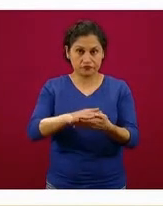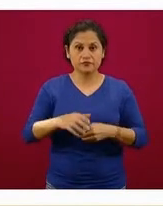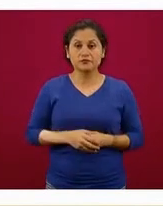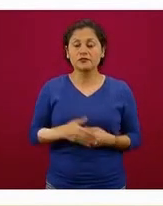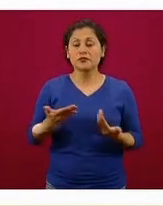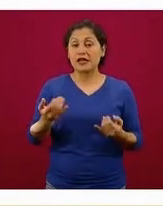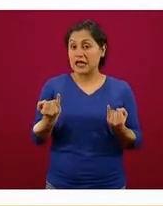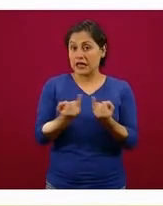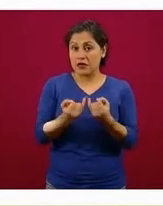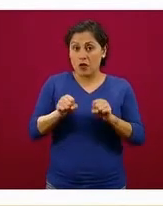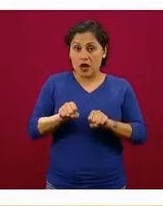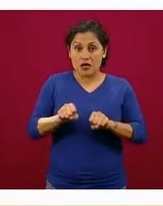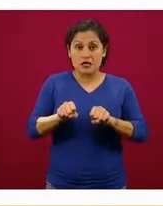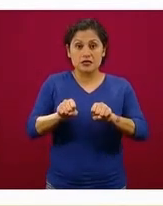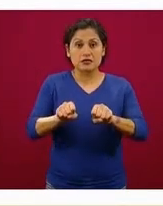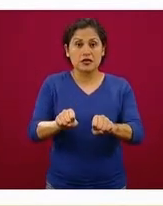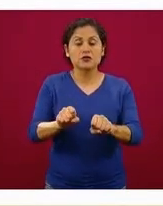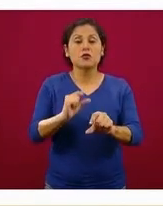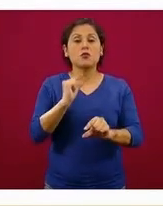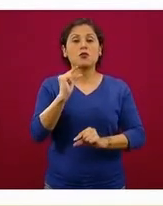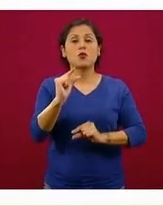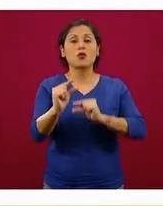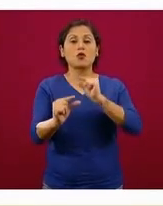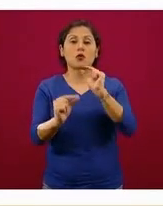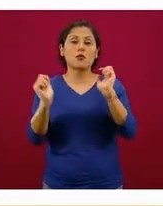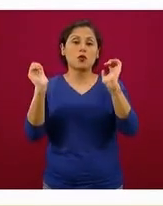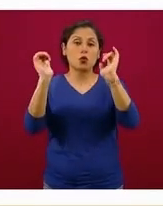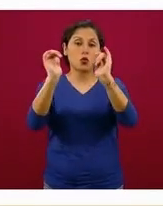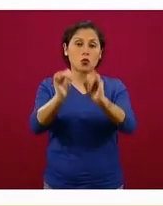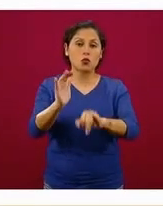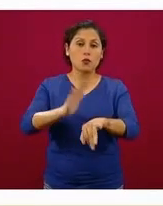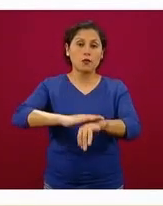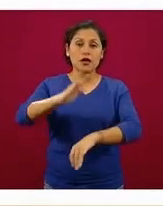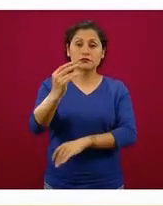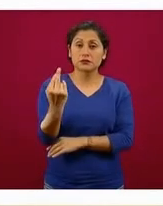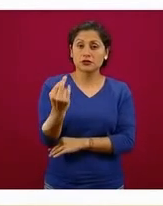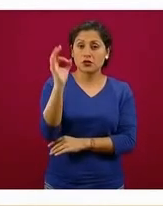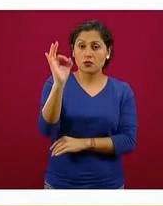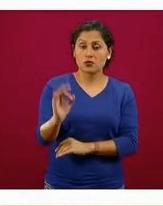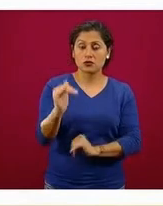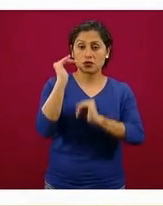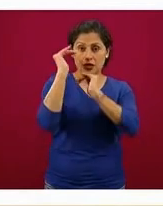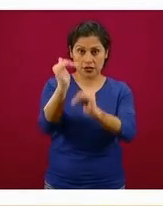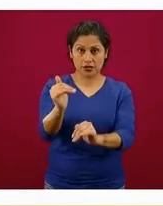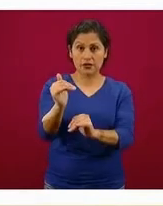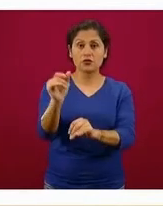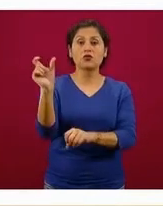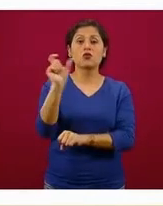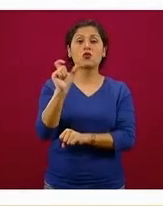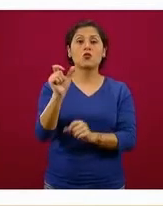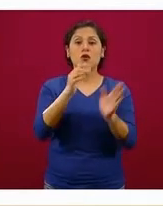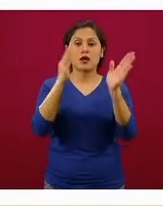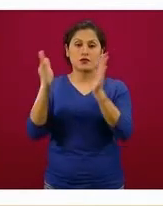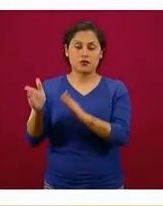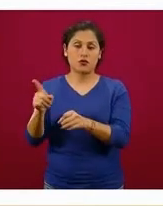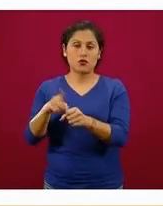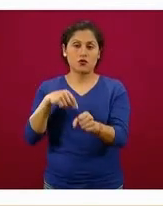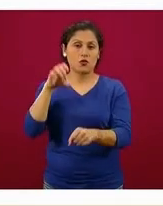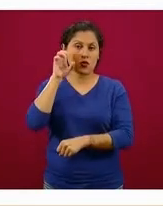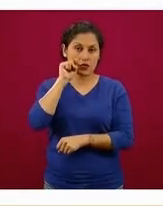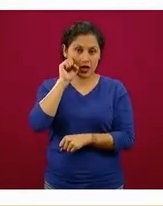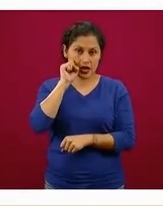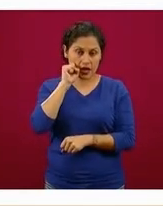comerciales, lo mismo, empezarán progresivamente con un aforo de 25 por ciento cuando se pase a Naranjado. Esto es solamente aquellas entidades